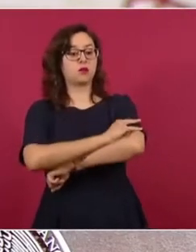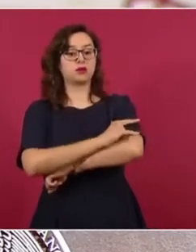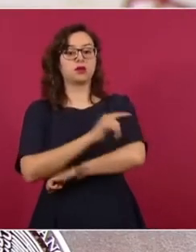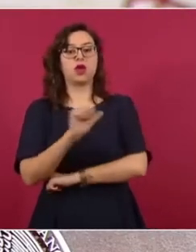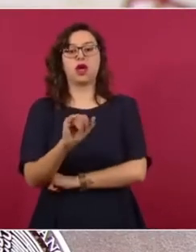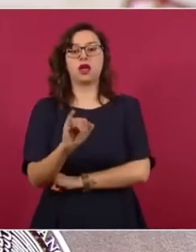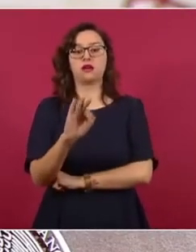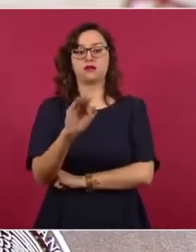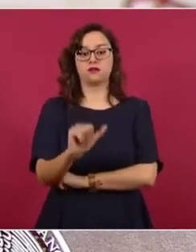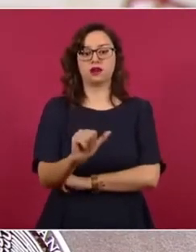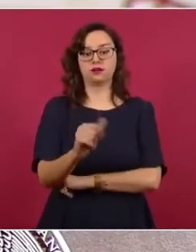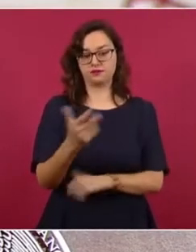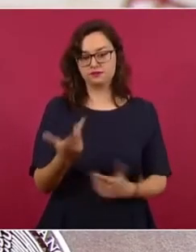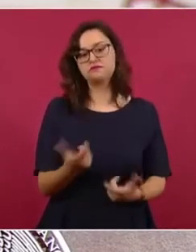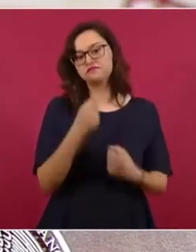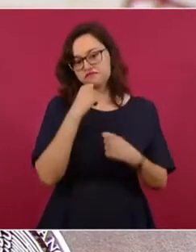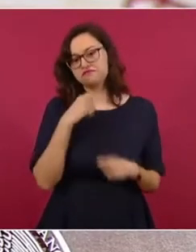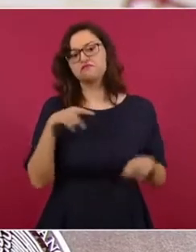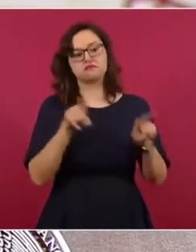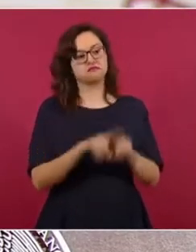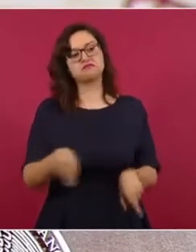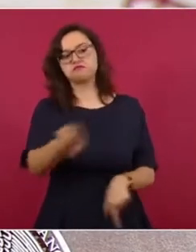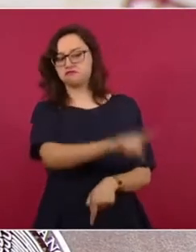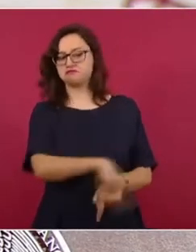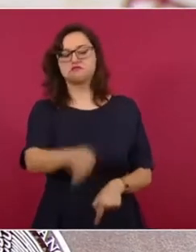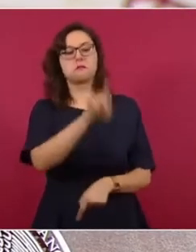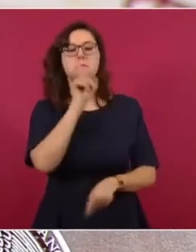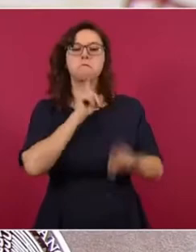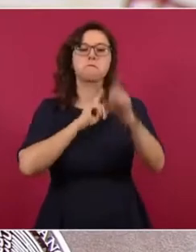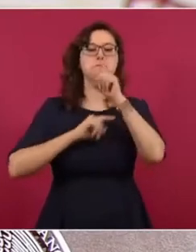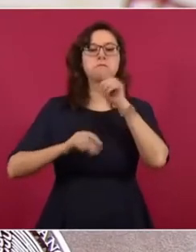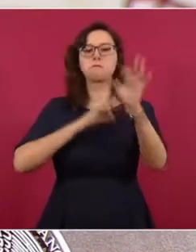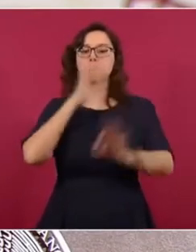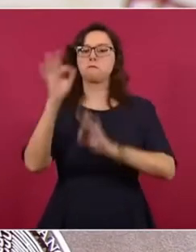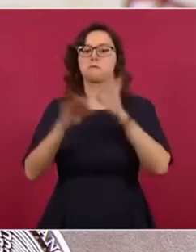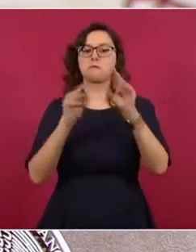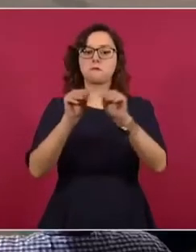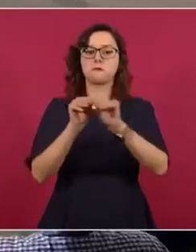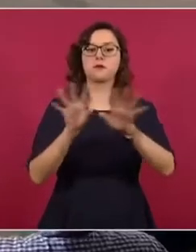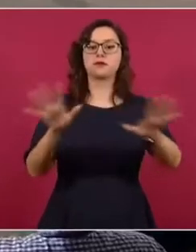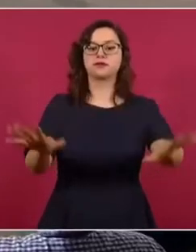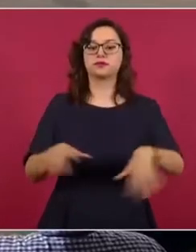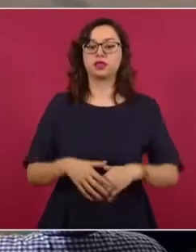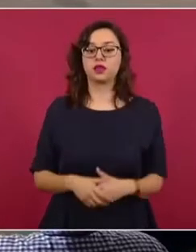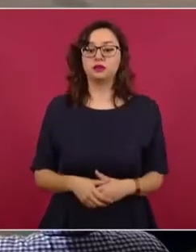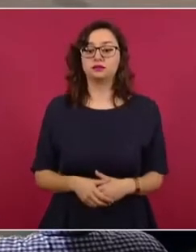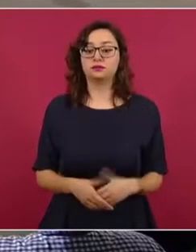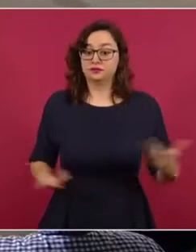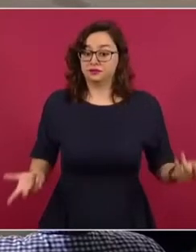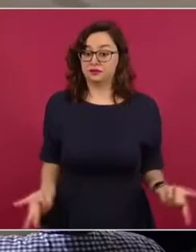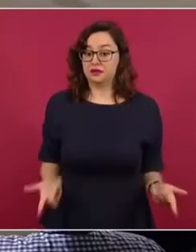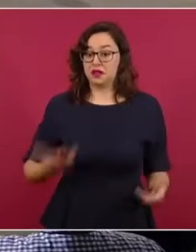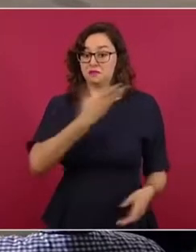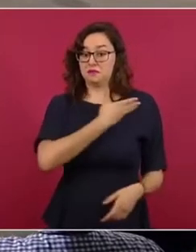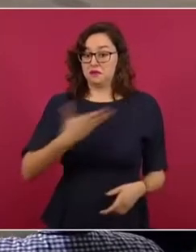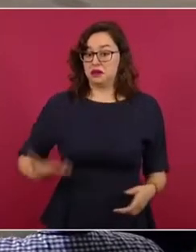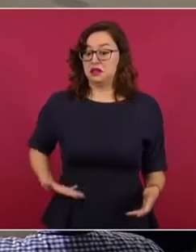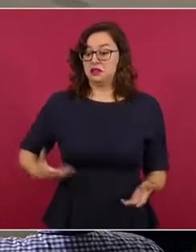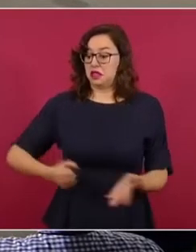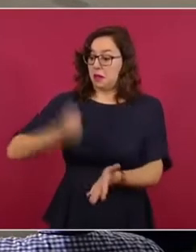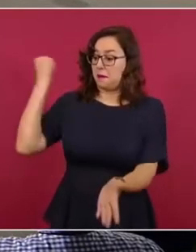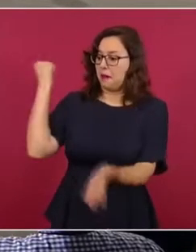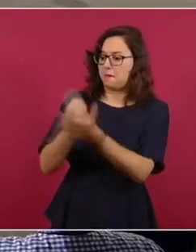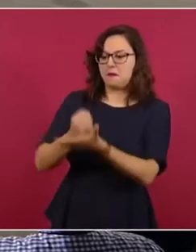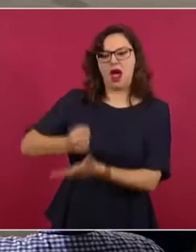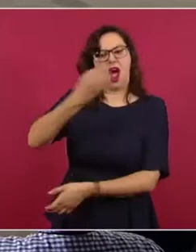Felipe Ángeles, no faltaron las noticias falsas. Es falso que haya un decreto para obligar a las aerolíneas a